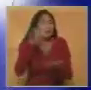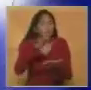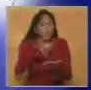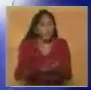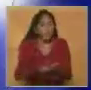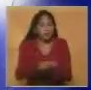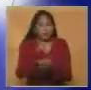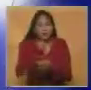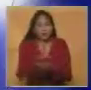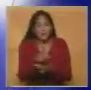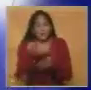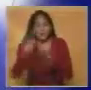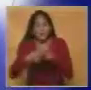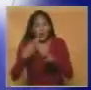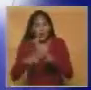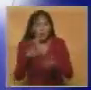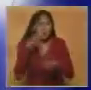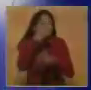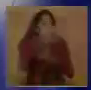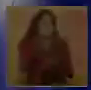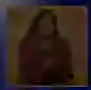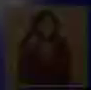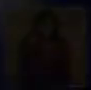hospital de Río Chico. Aún se desconocen las causas del accidente.